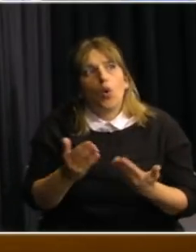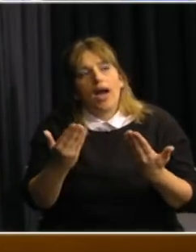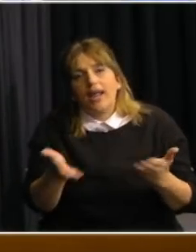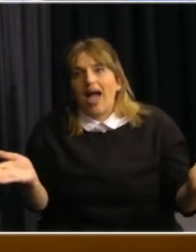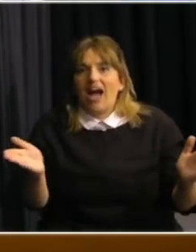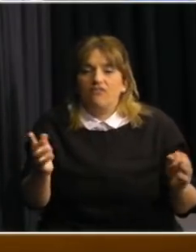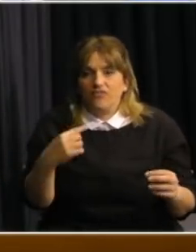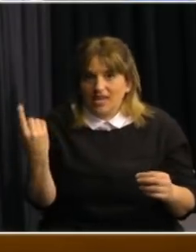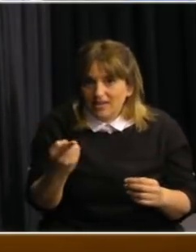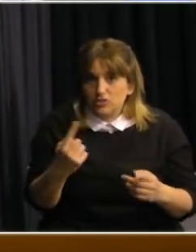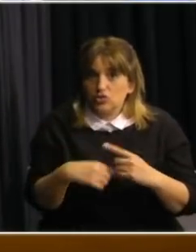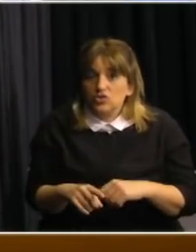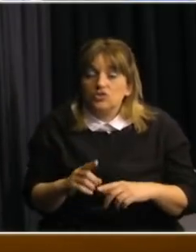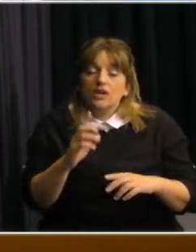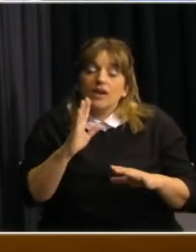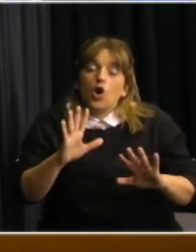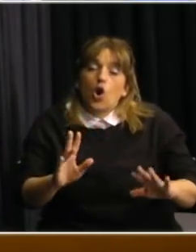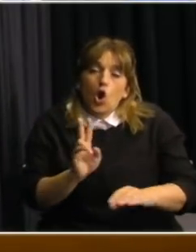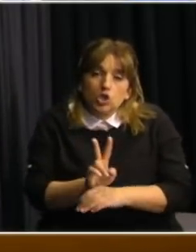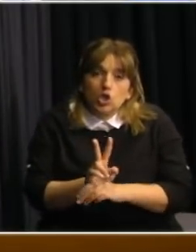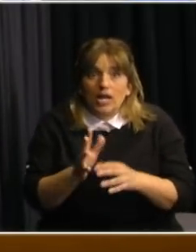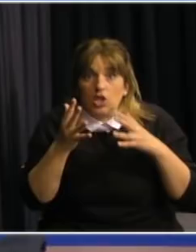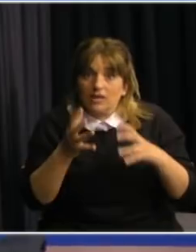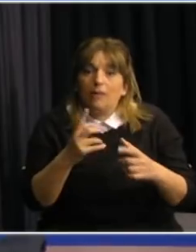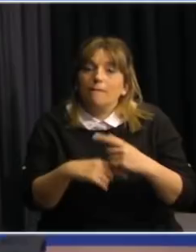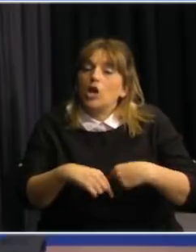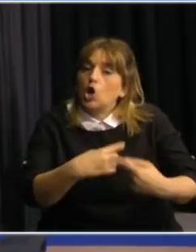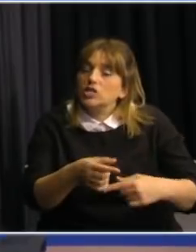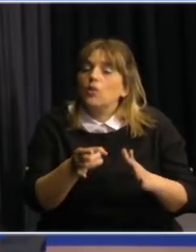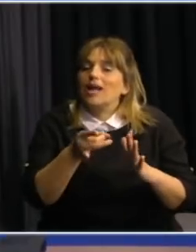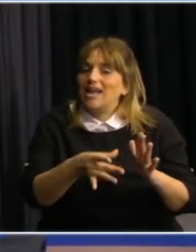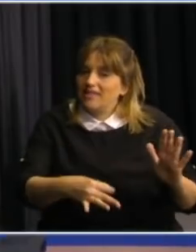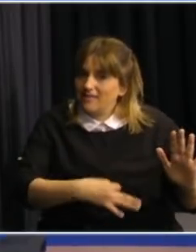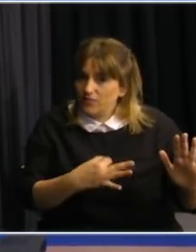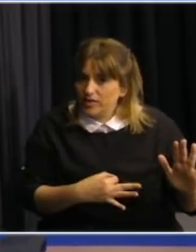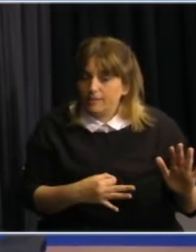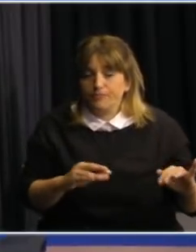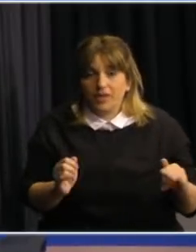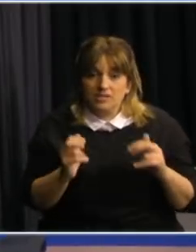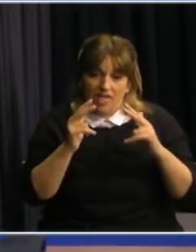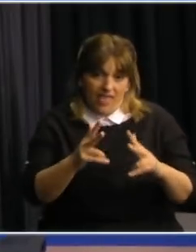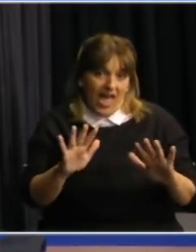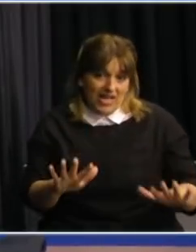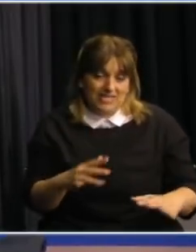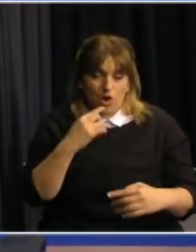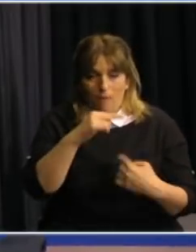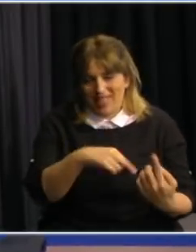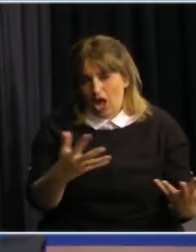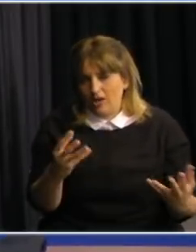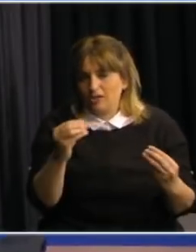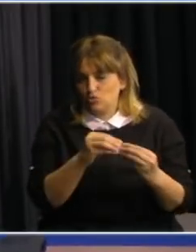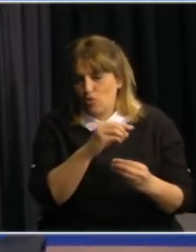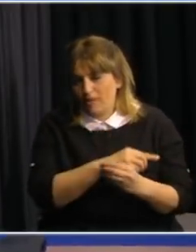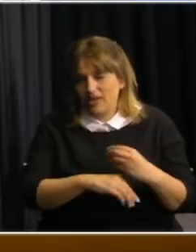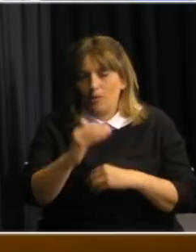gestionando el riesgo sin perder significativamente calidad de vida. Entonces, hechos estos primeros comentarios, doy la palabra al